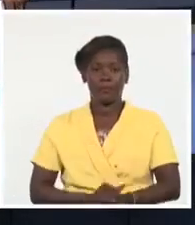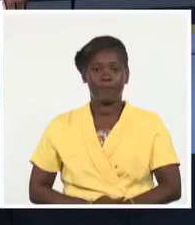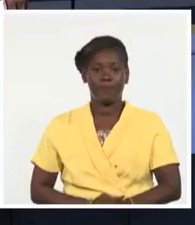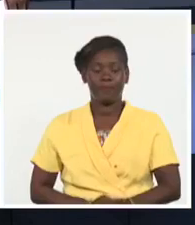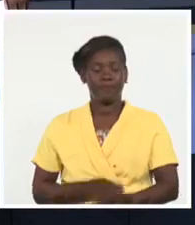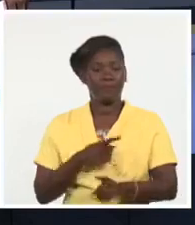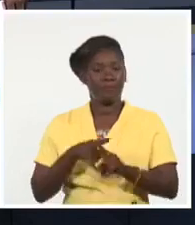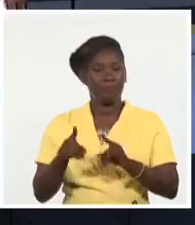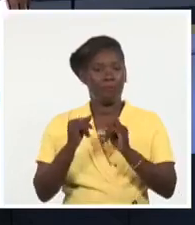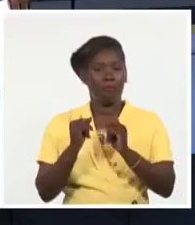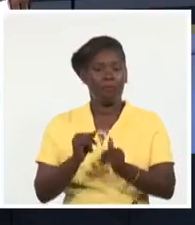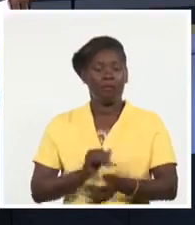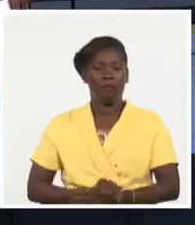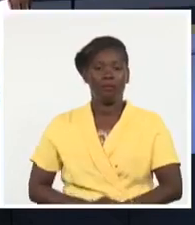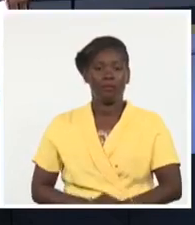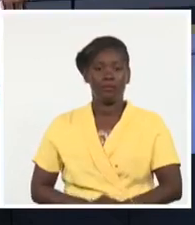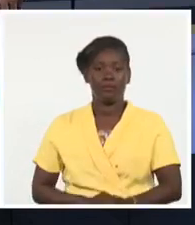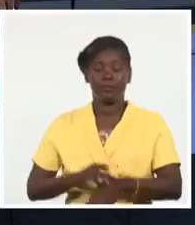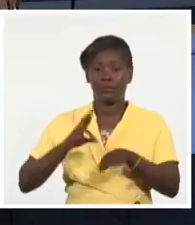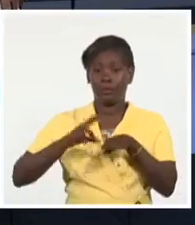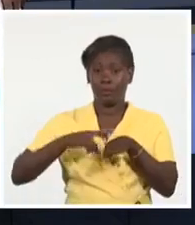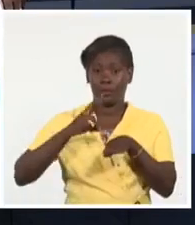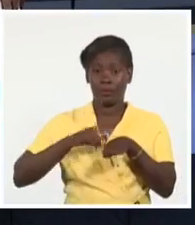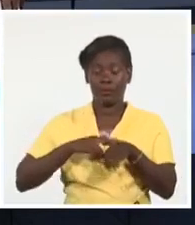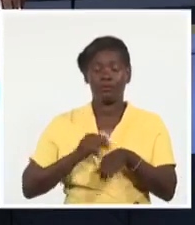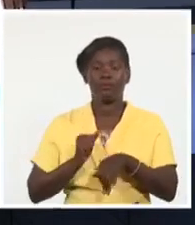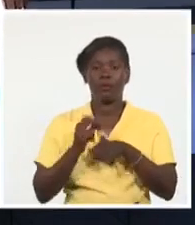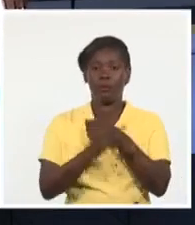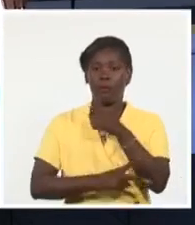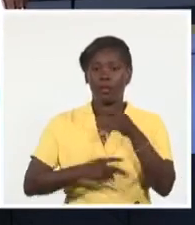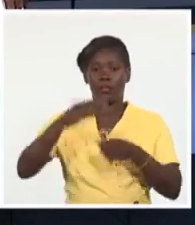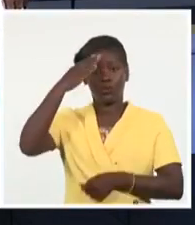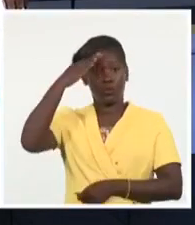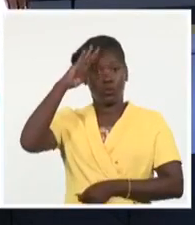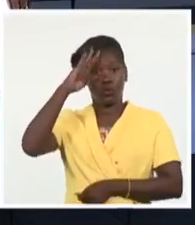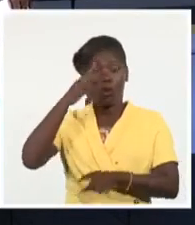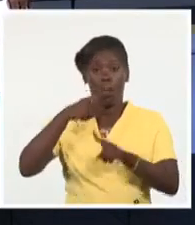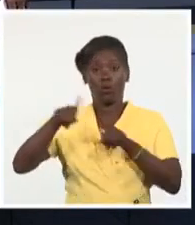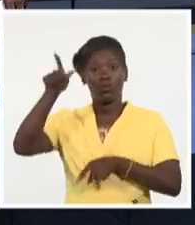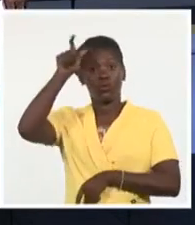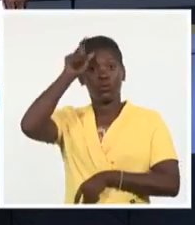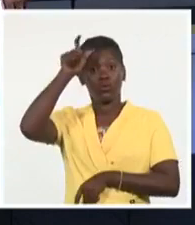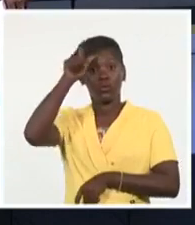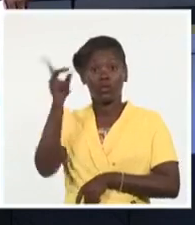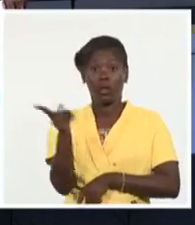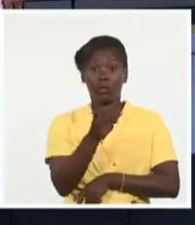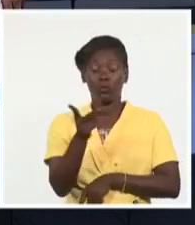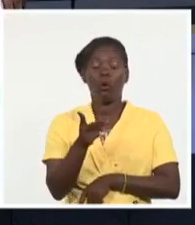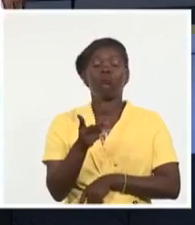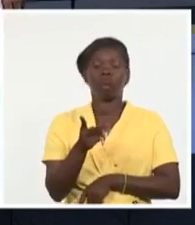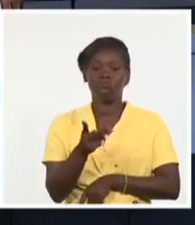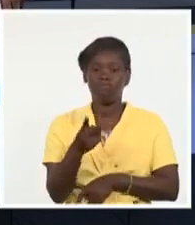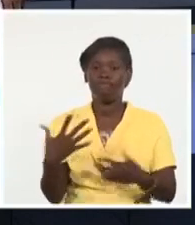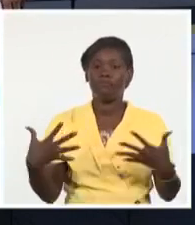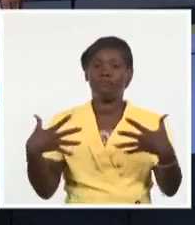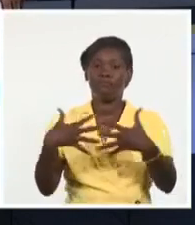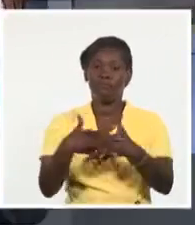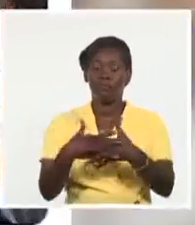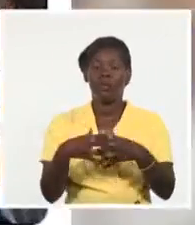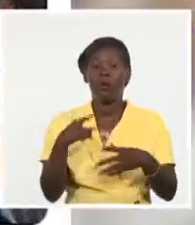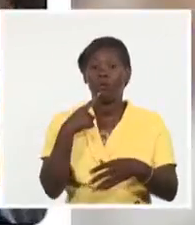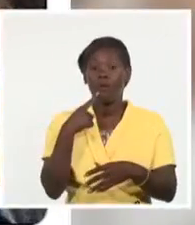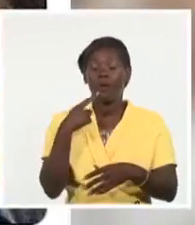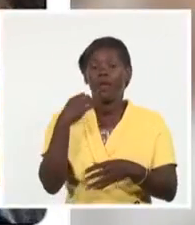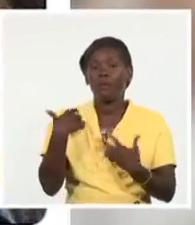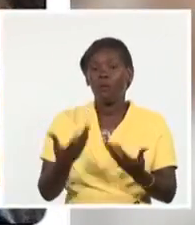Representantes gubernamentales de Cuba y Turquía dialogaron hoy sobre iniciativas para reforzar los lazos de cooperación en la agricultura